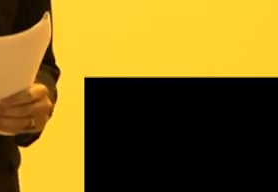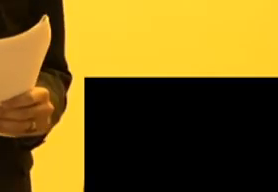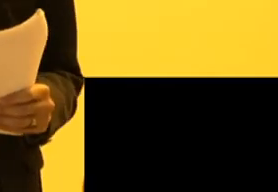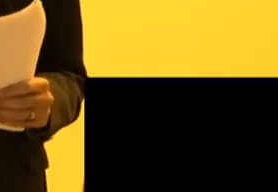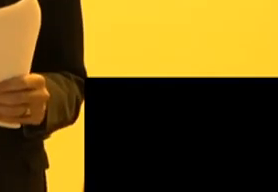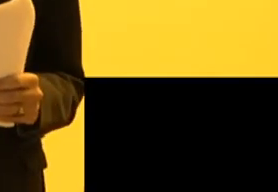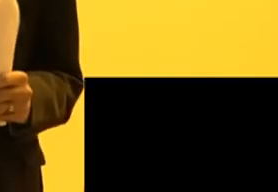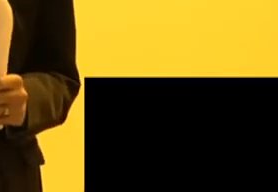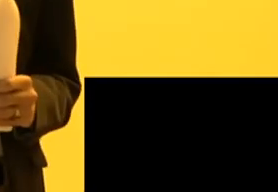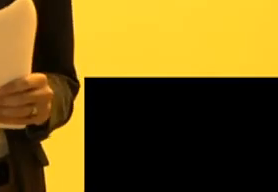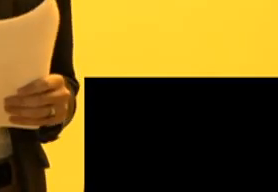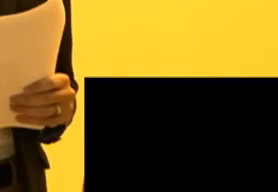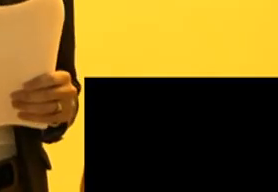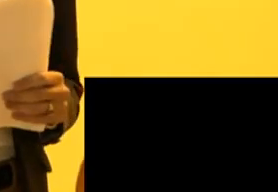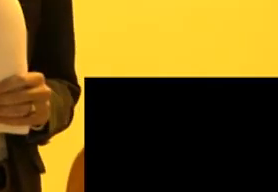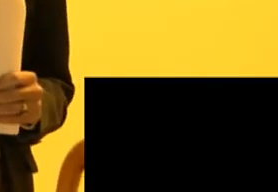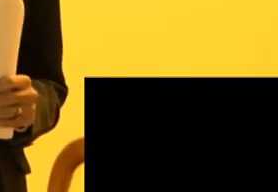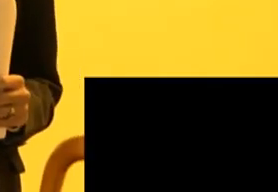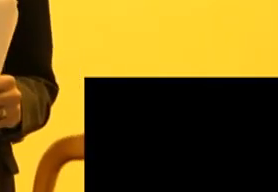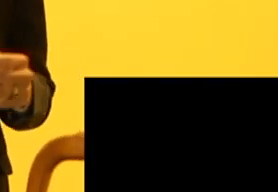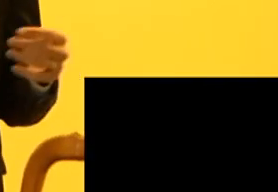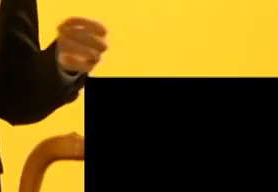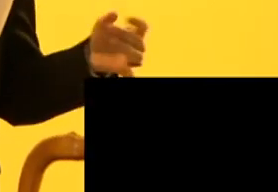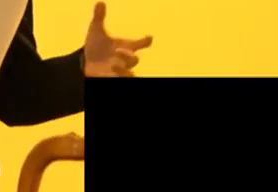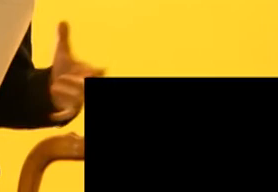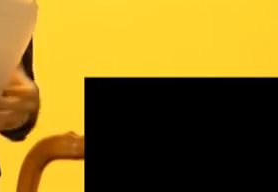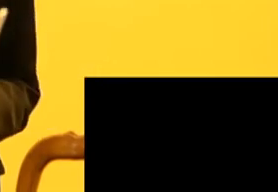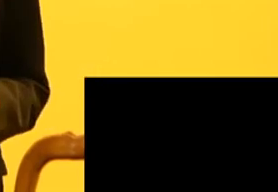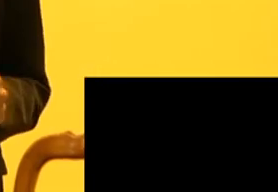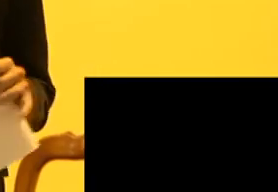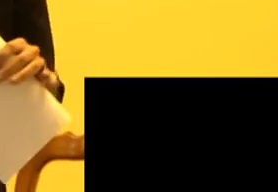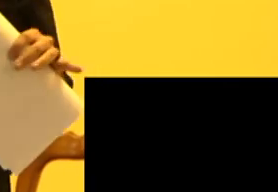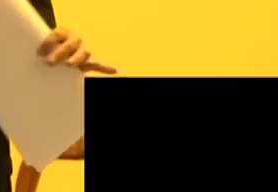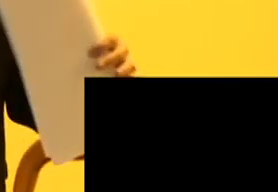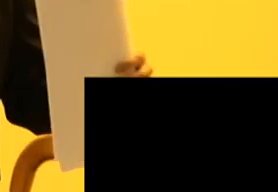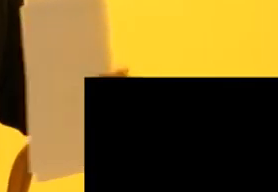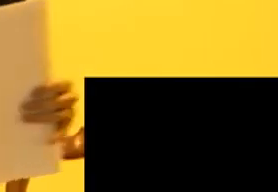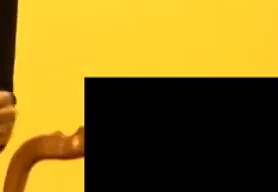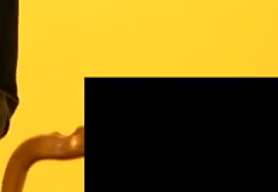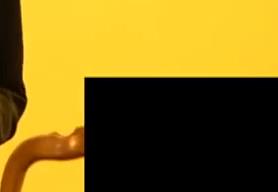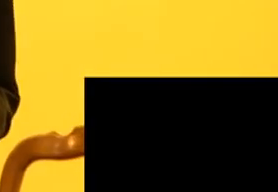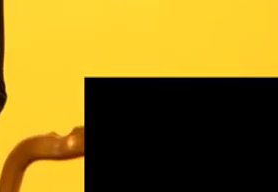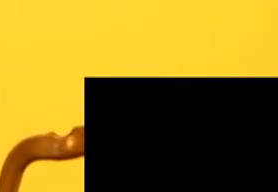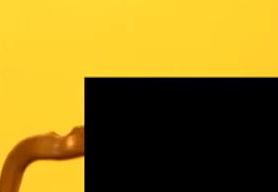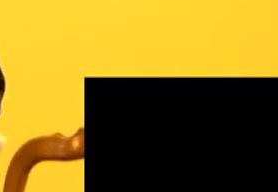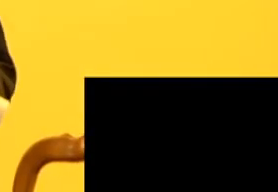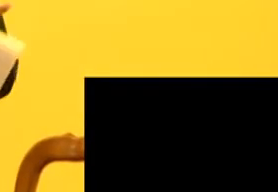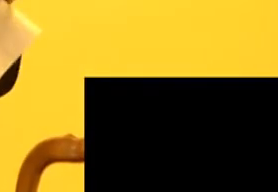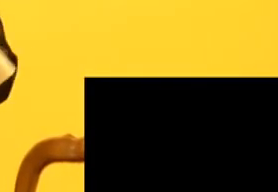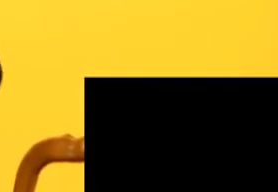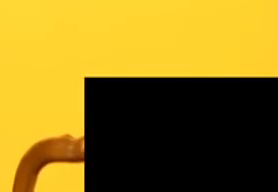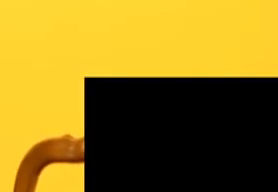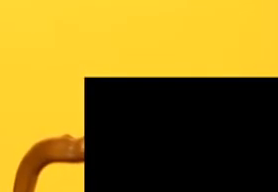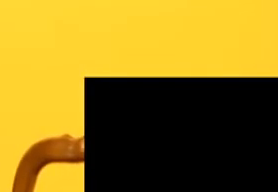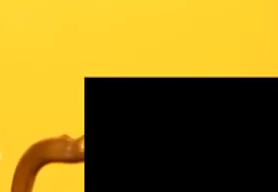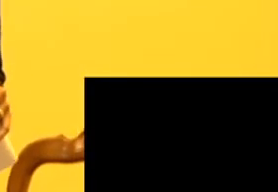fue que, en algunos casos, cuando les enterraban, en su